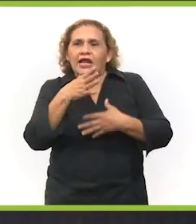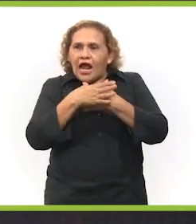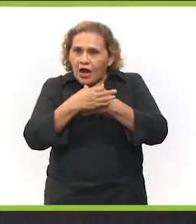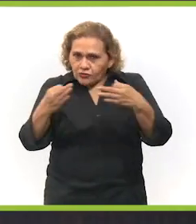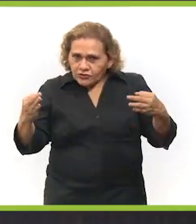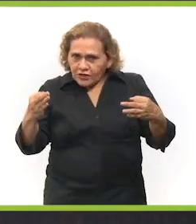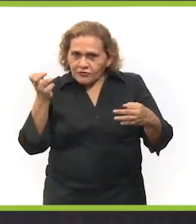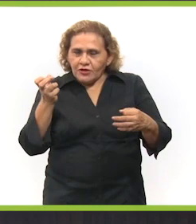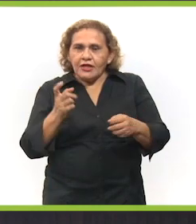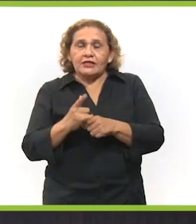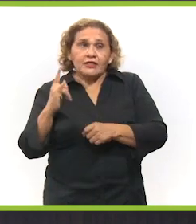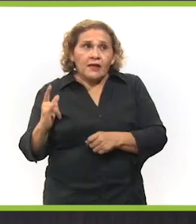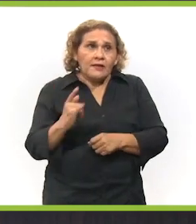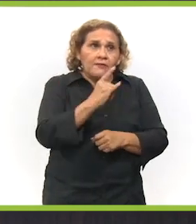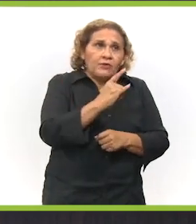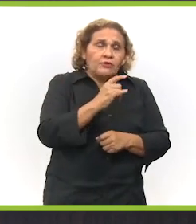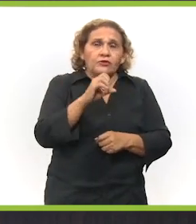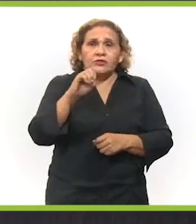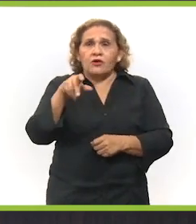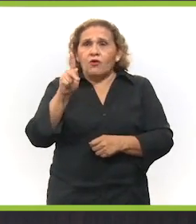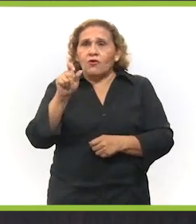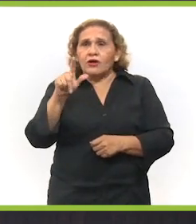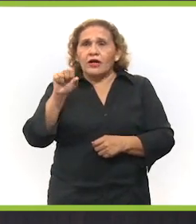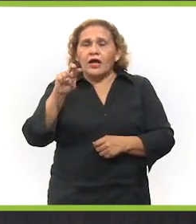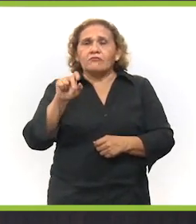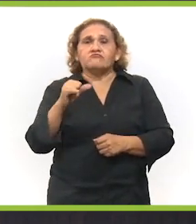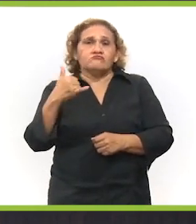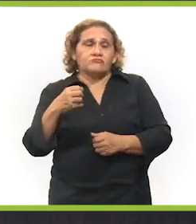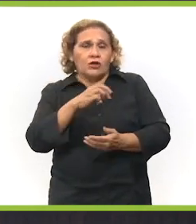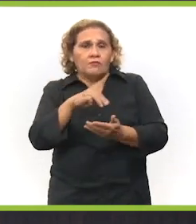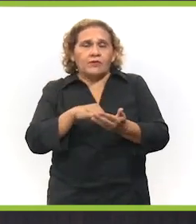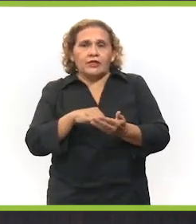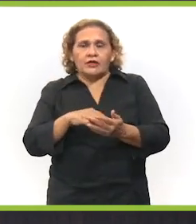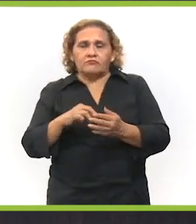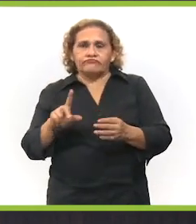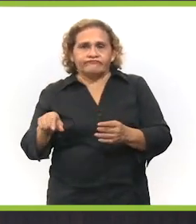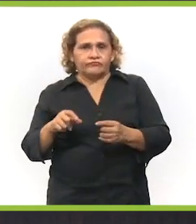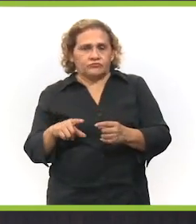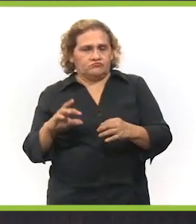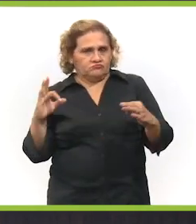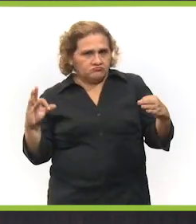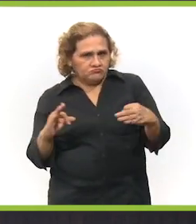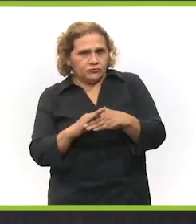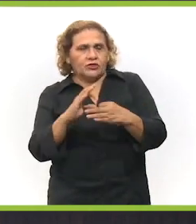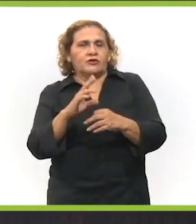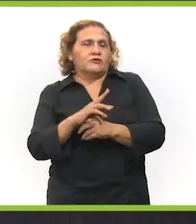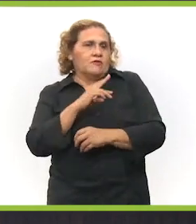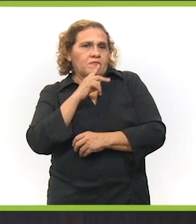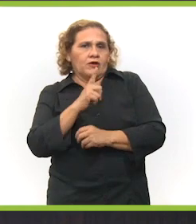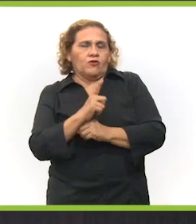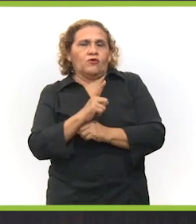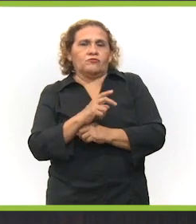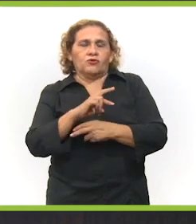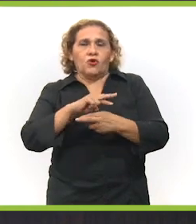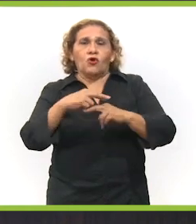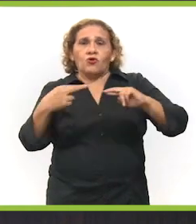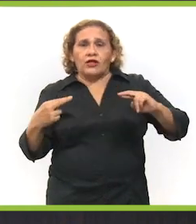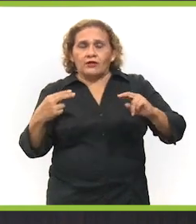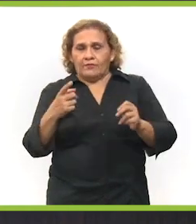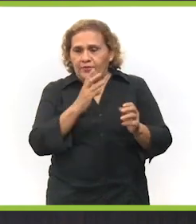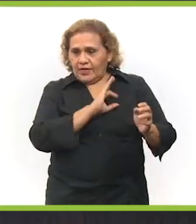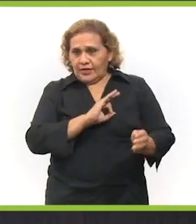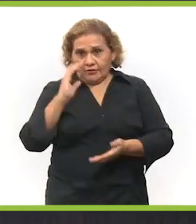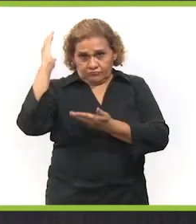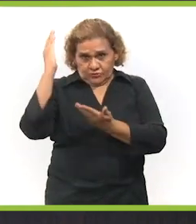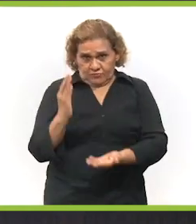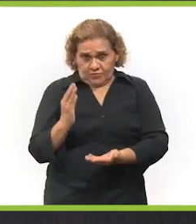muy, muy contento de poder estar anunciando también este vuelo entre Oakland y Mérida, de forma directa, para que podamos tener muchas mejores condiciones